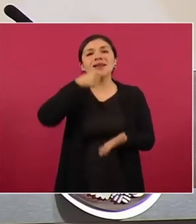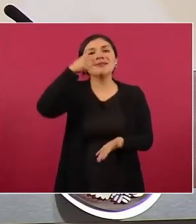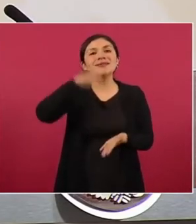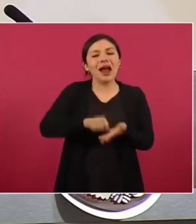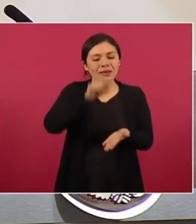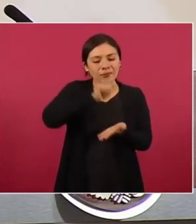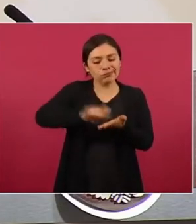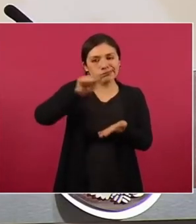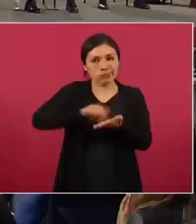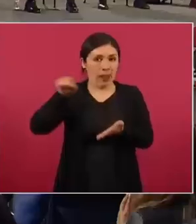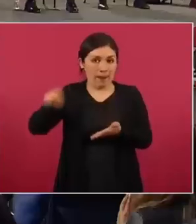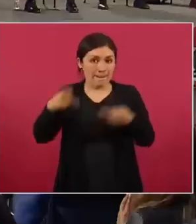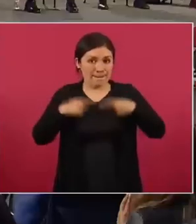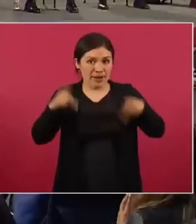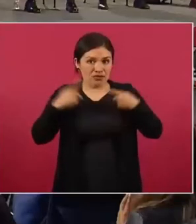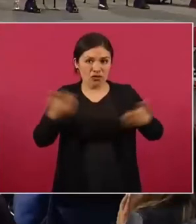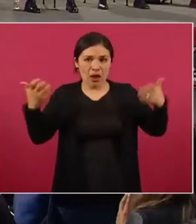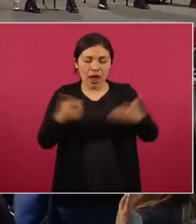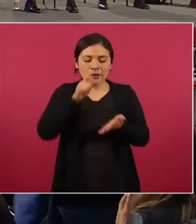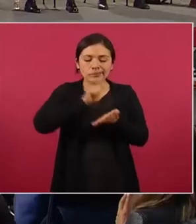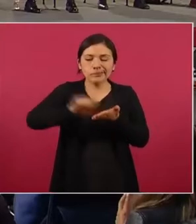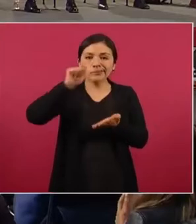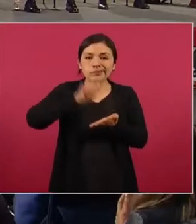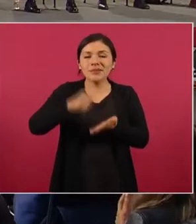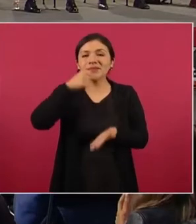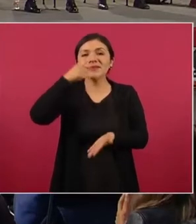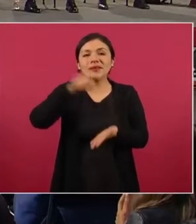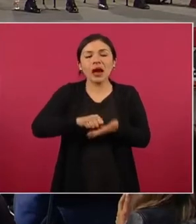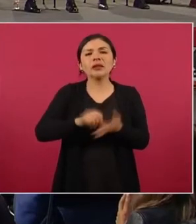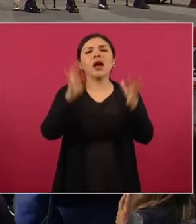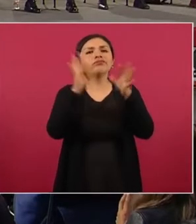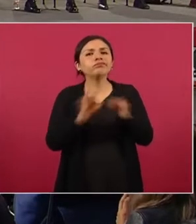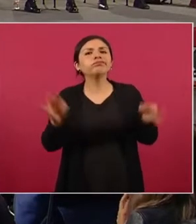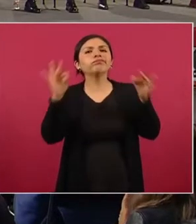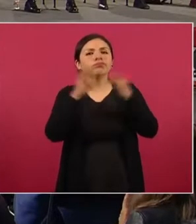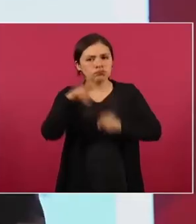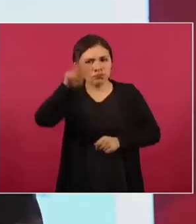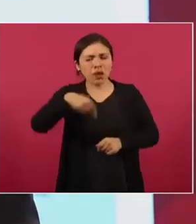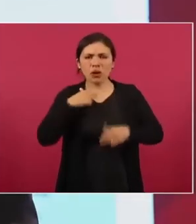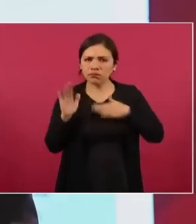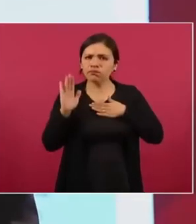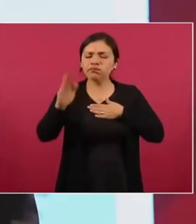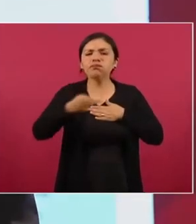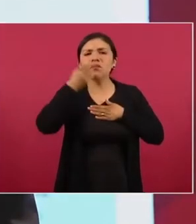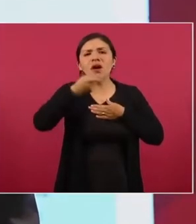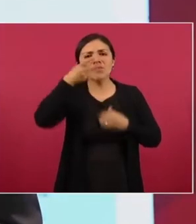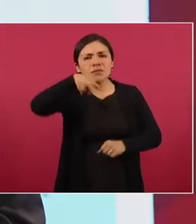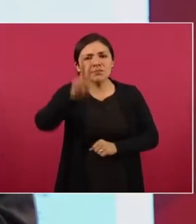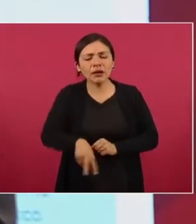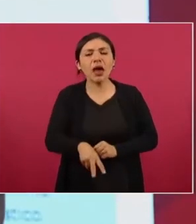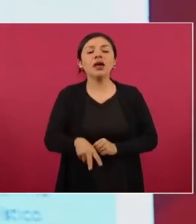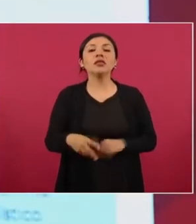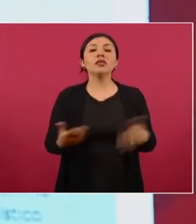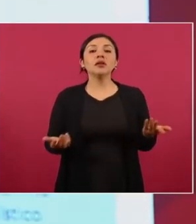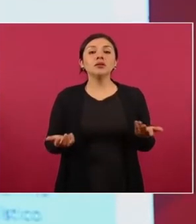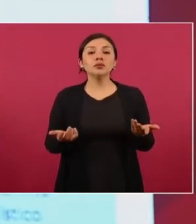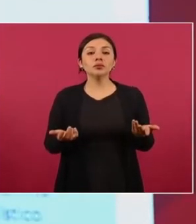periodista, donde se compromete a decir verdad y que